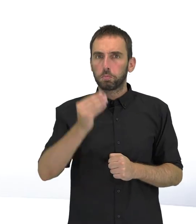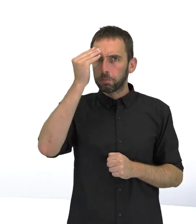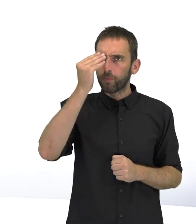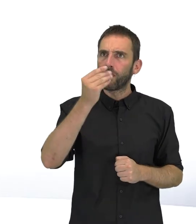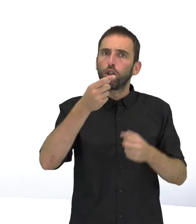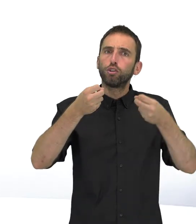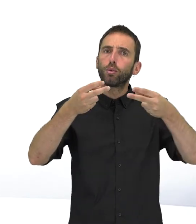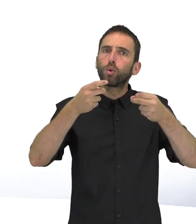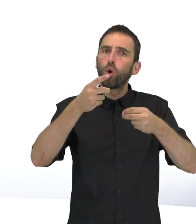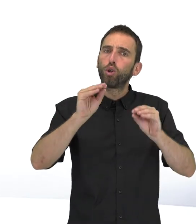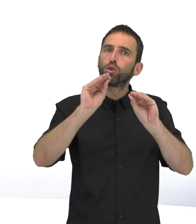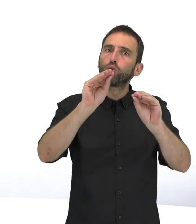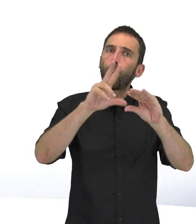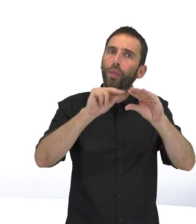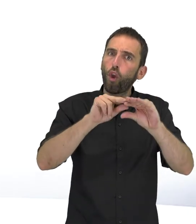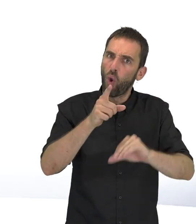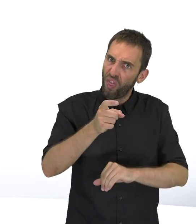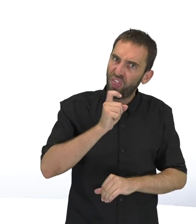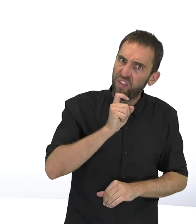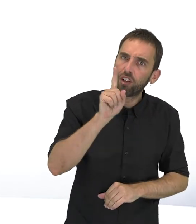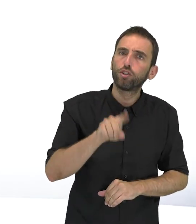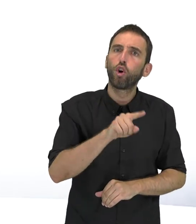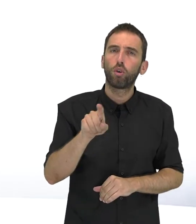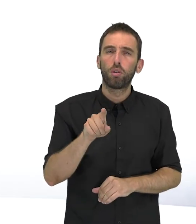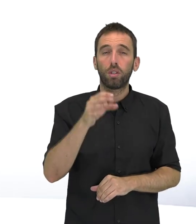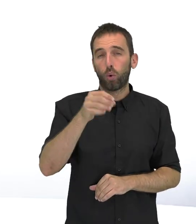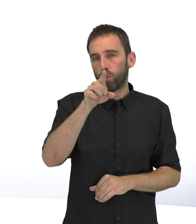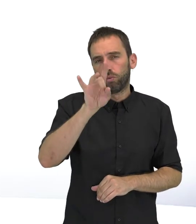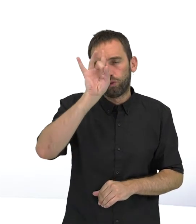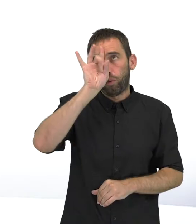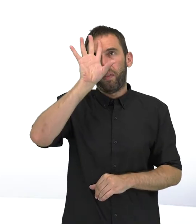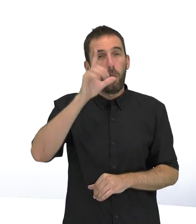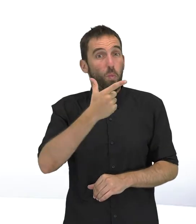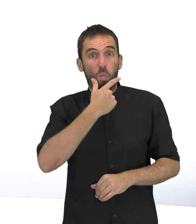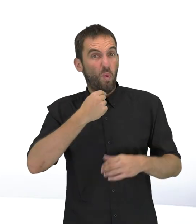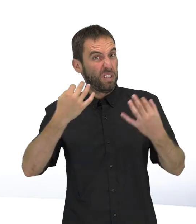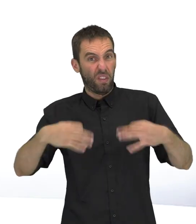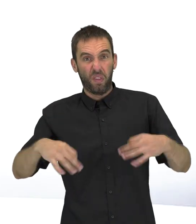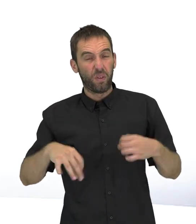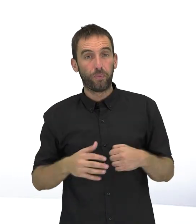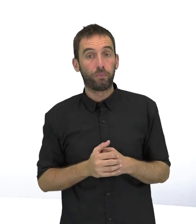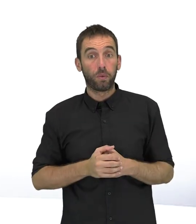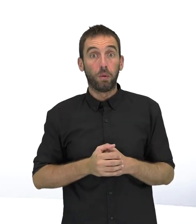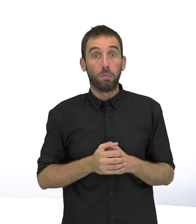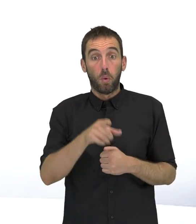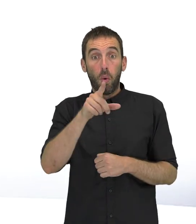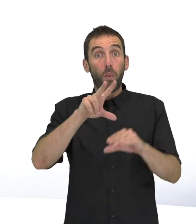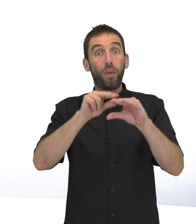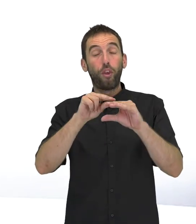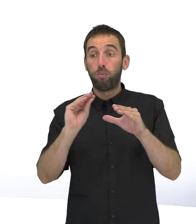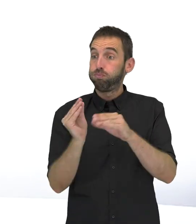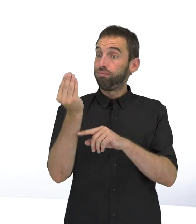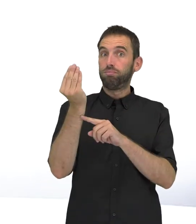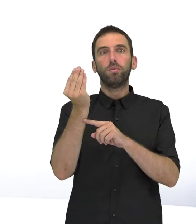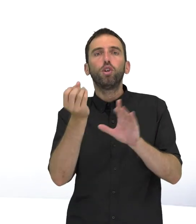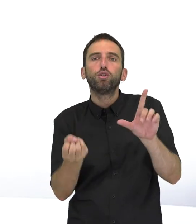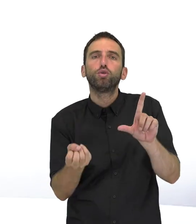¿Crees que es difícil subtitular tu propio vídeo? Te sorprenderías de lo fácil que es hacerlo. Simplemente tienes que tomar tu vídeo y